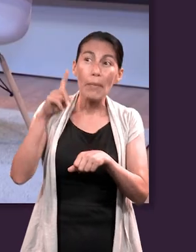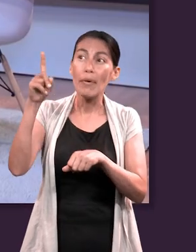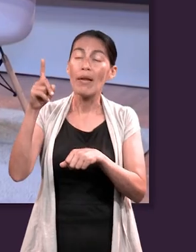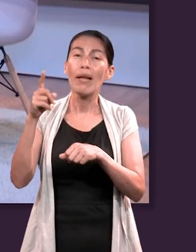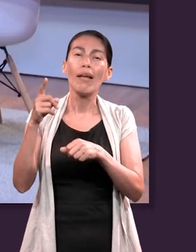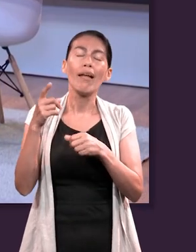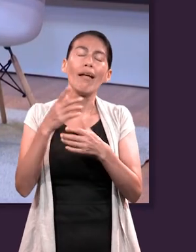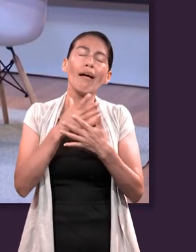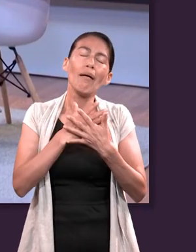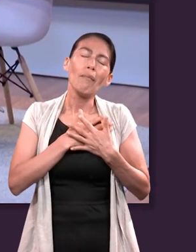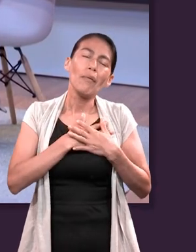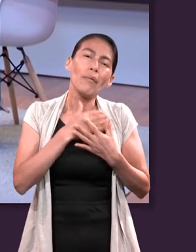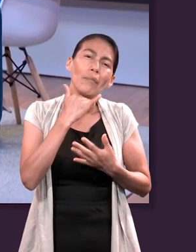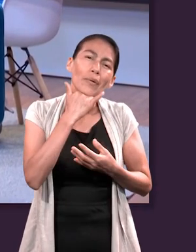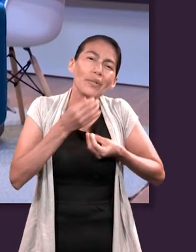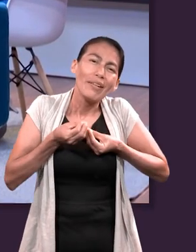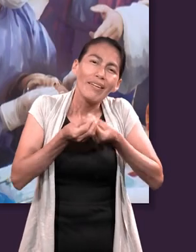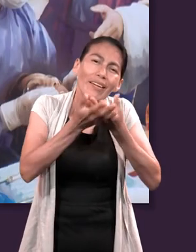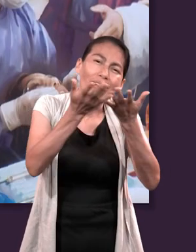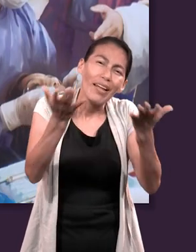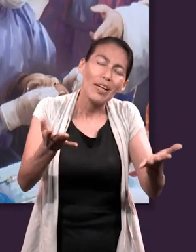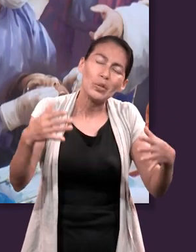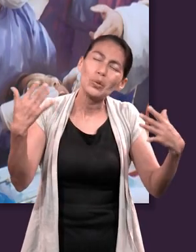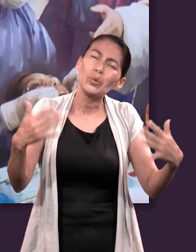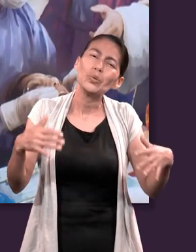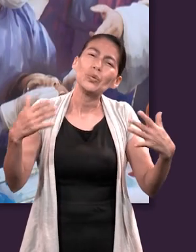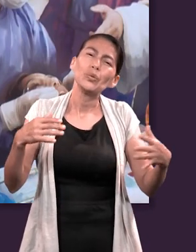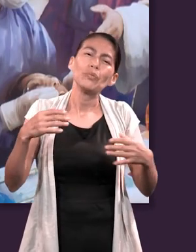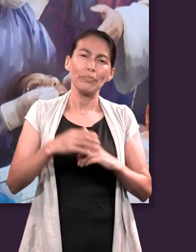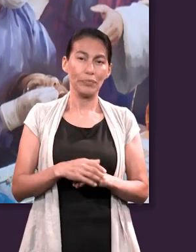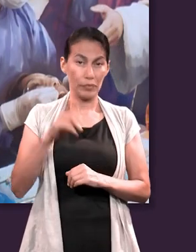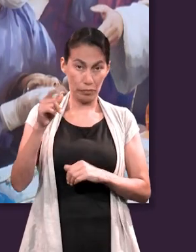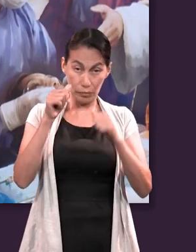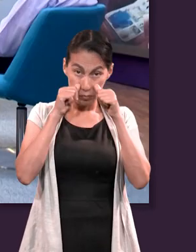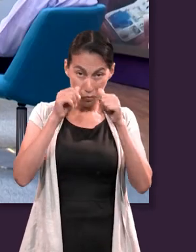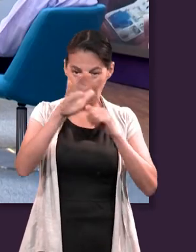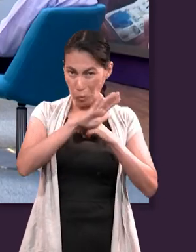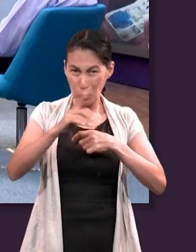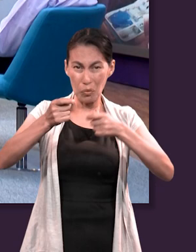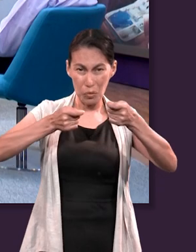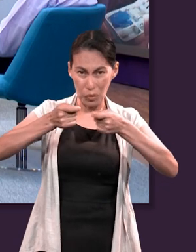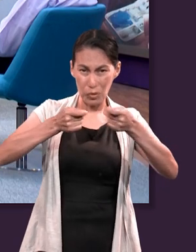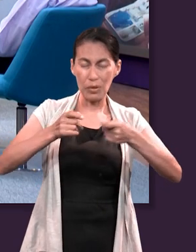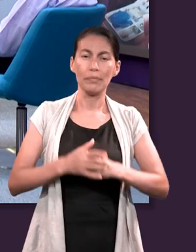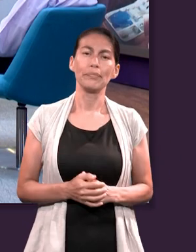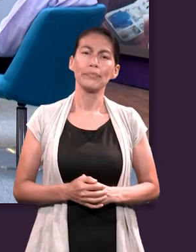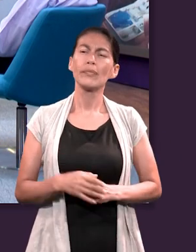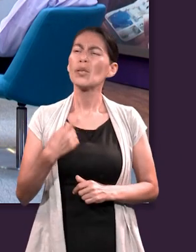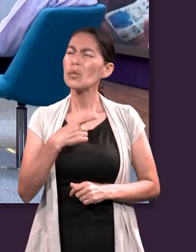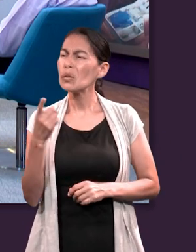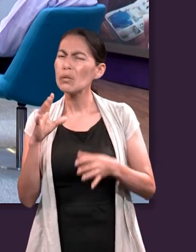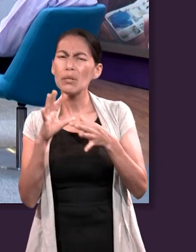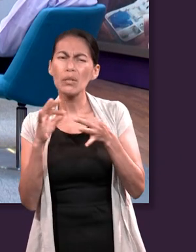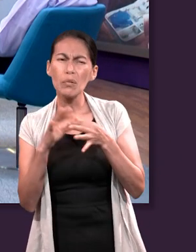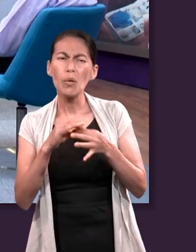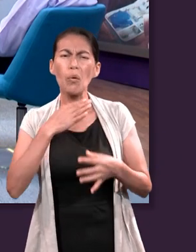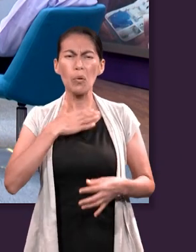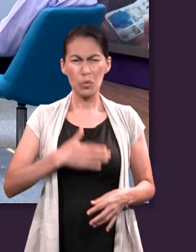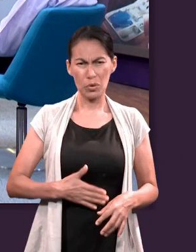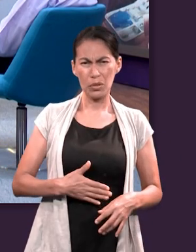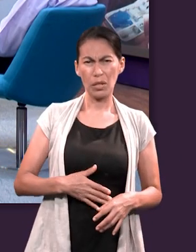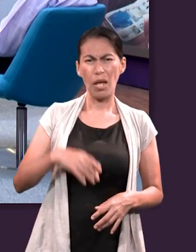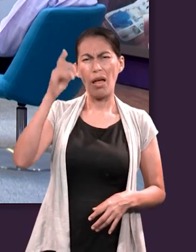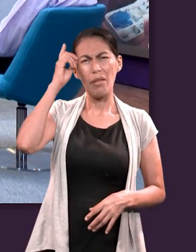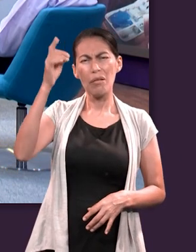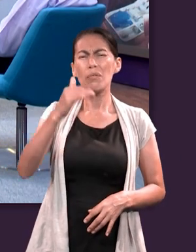también es parte y entra dentro de esta línea del perdón. Y hablando de esa justicia, Ruth, les quiero preguntar a cada uno de